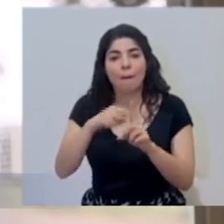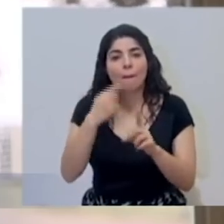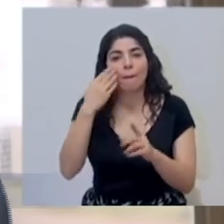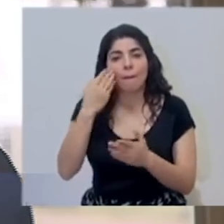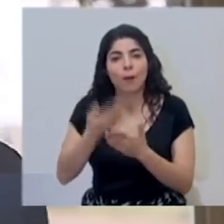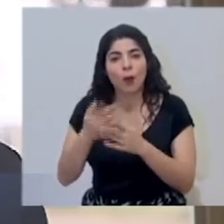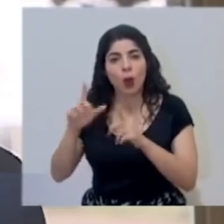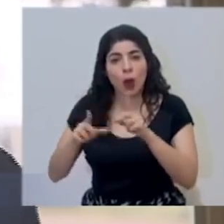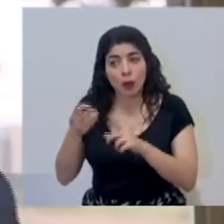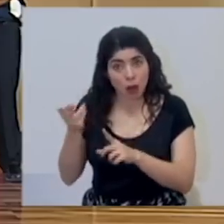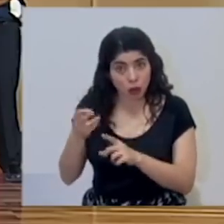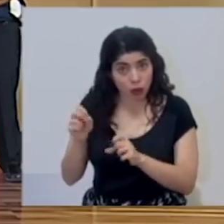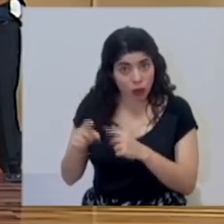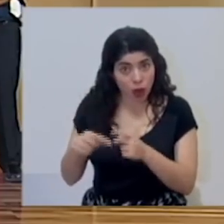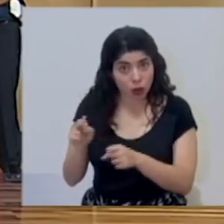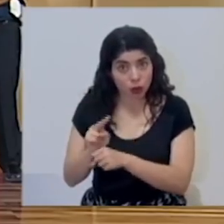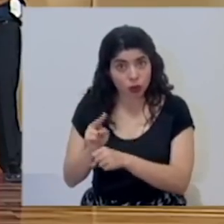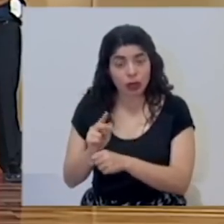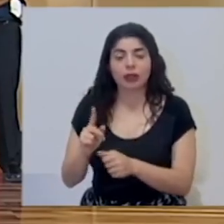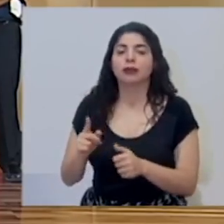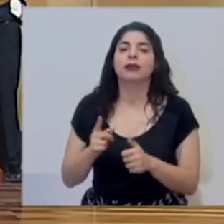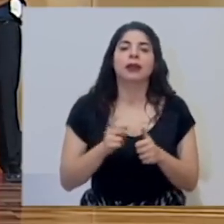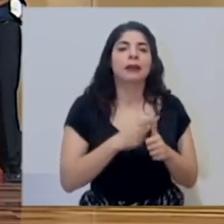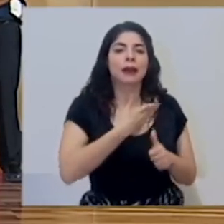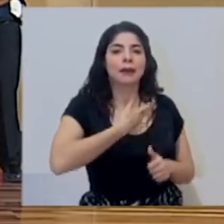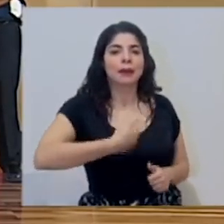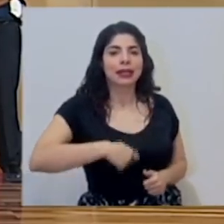queremos saber eso. Escuchamos al presidente Alvarado.